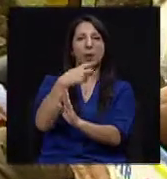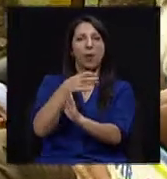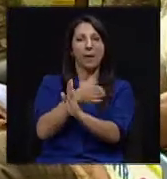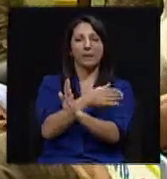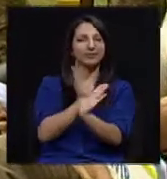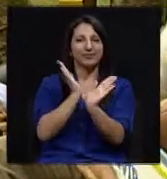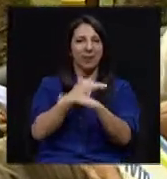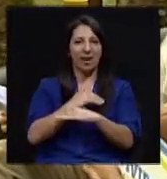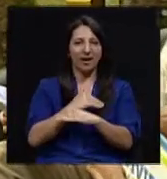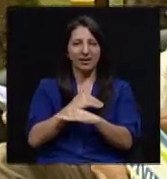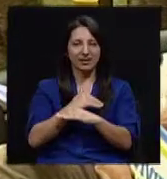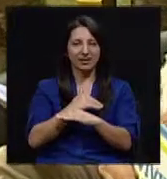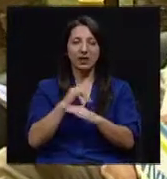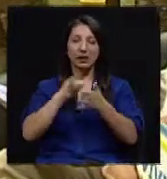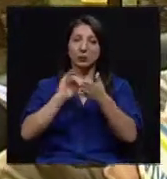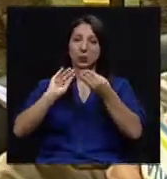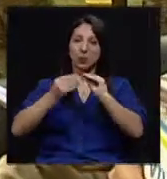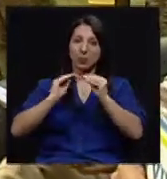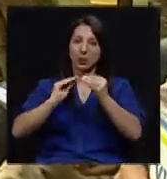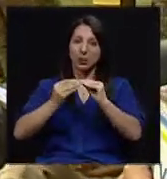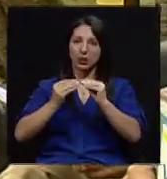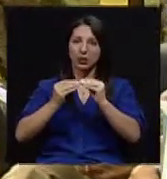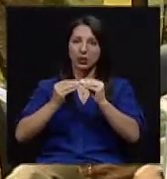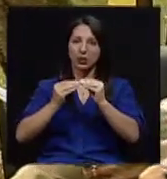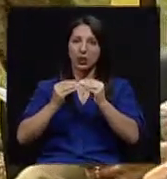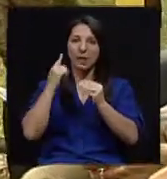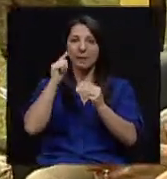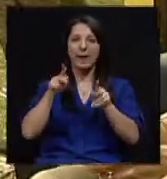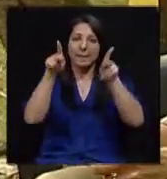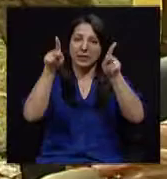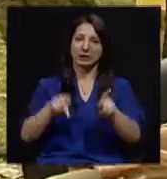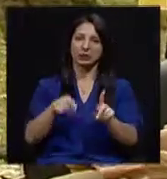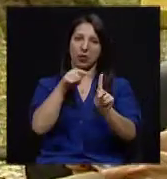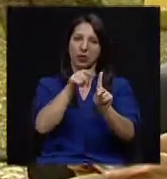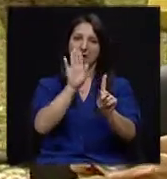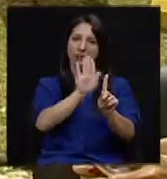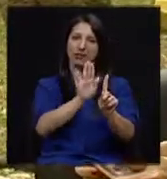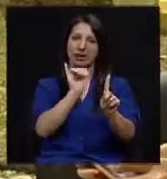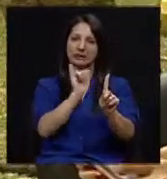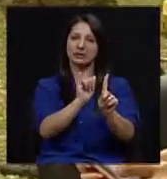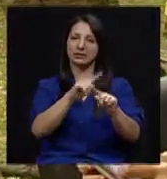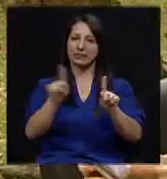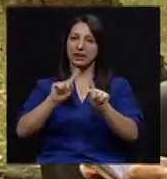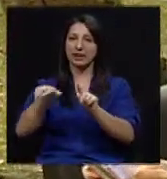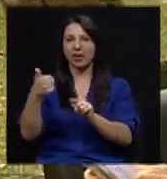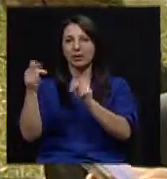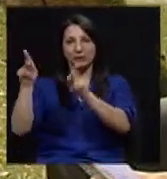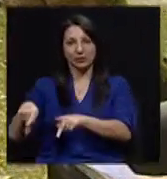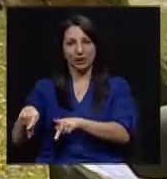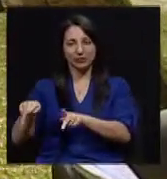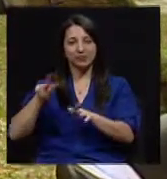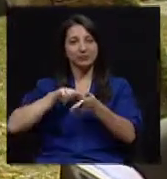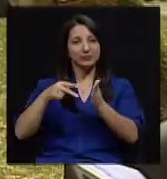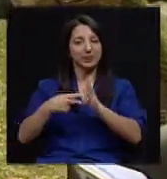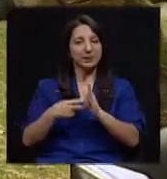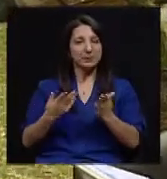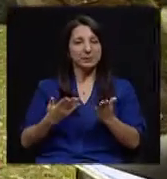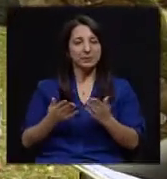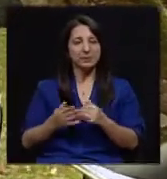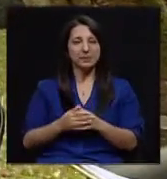hay problema. Claro. Sino que es un número para una persona con cuáles características. ¿Me explico?